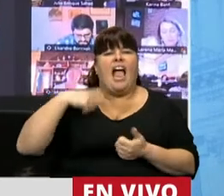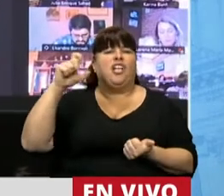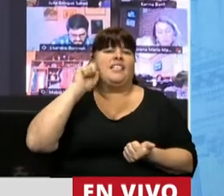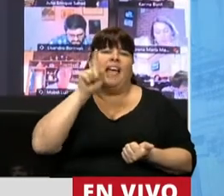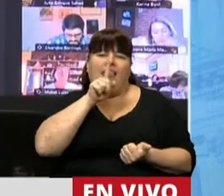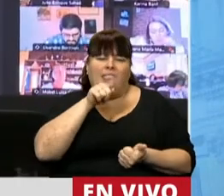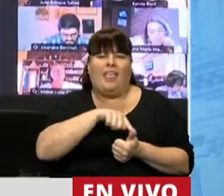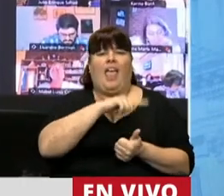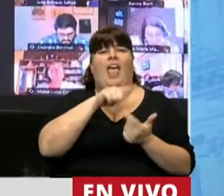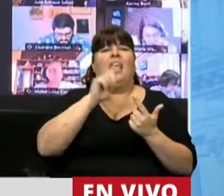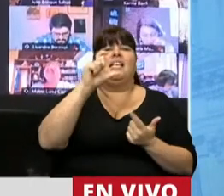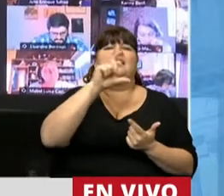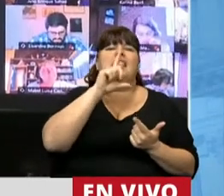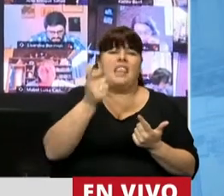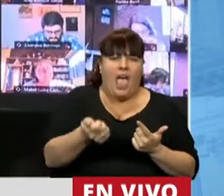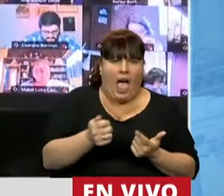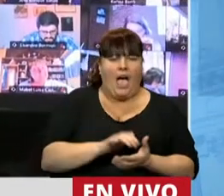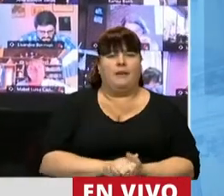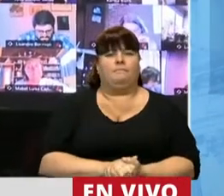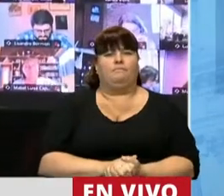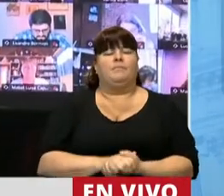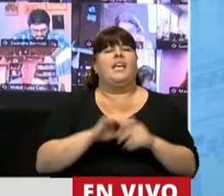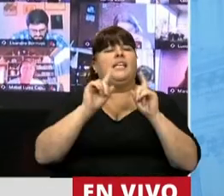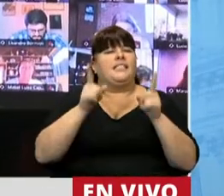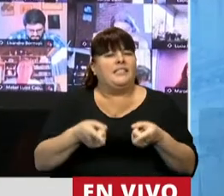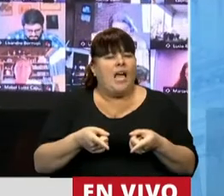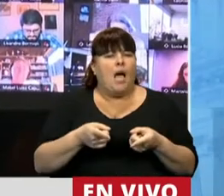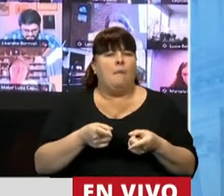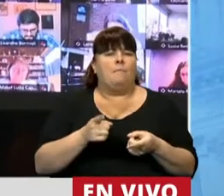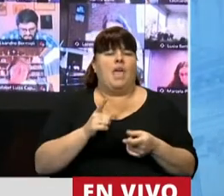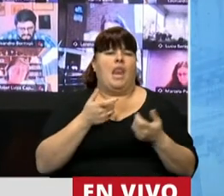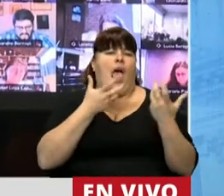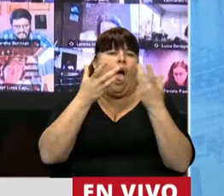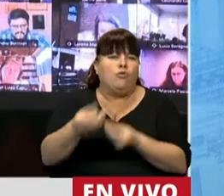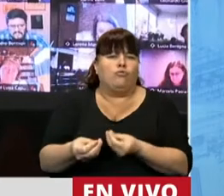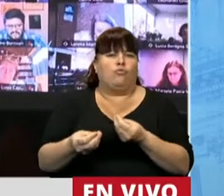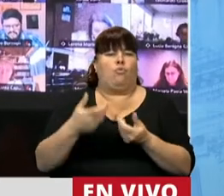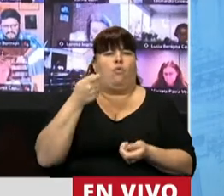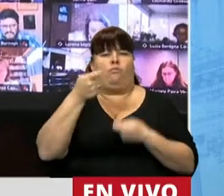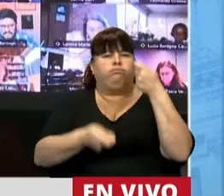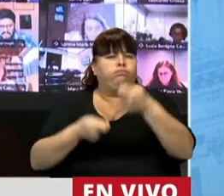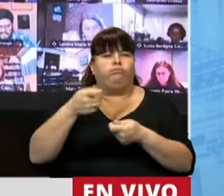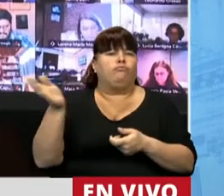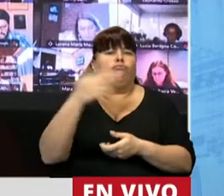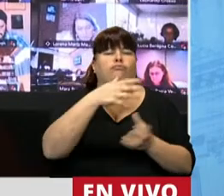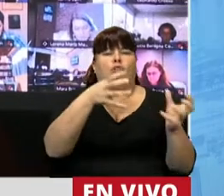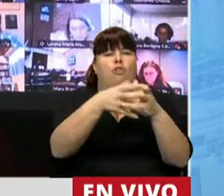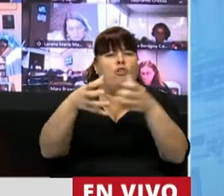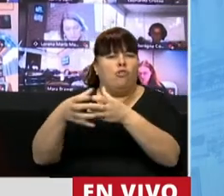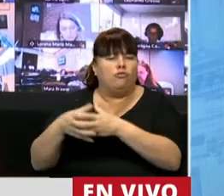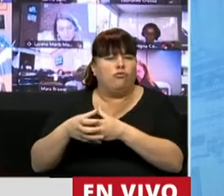CGT y de la CTA, como así también el aporte y el apoyo de todos los organismos